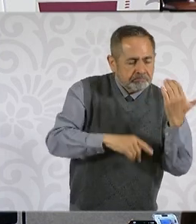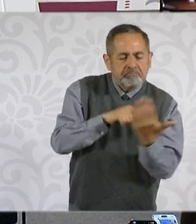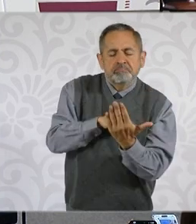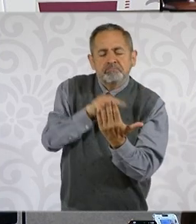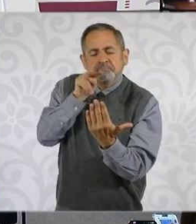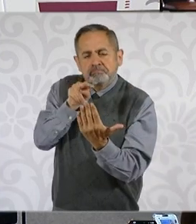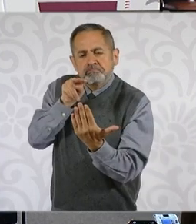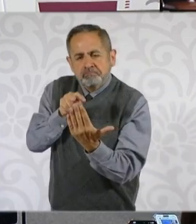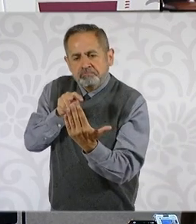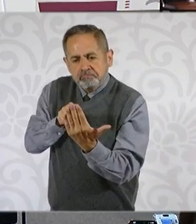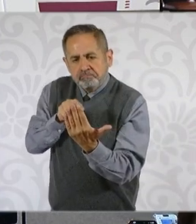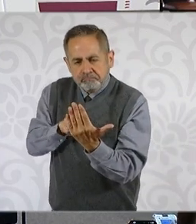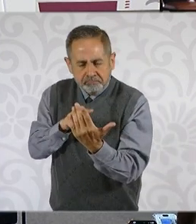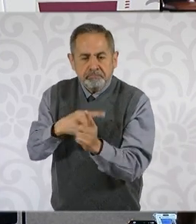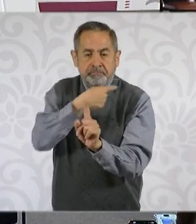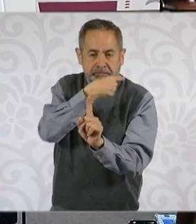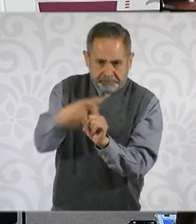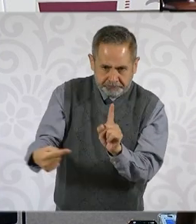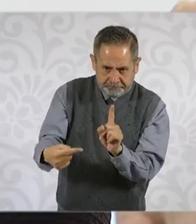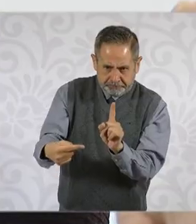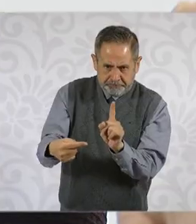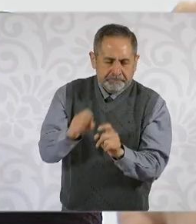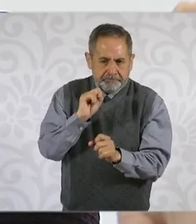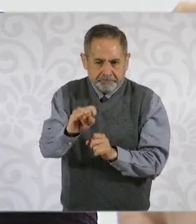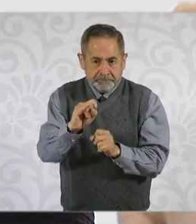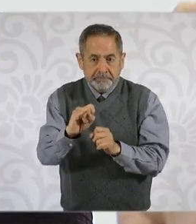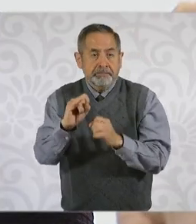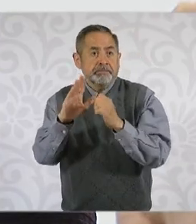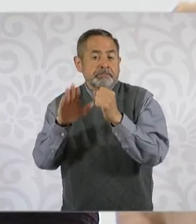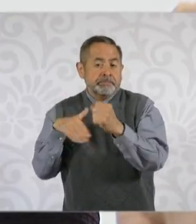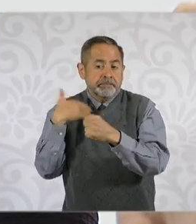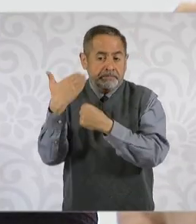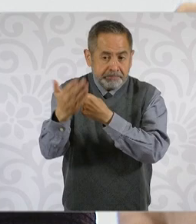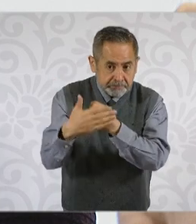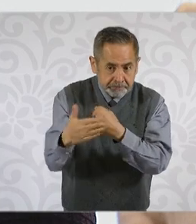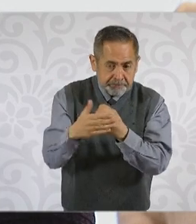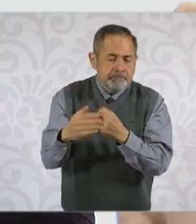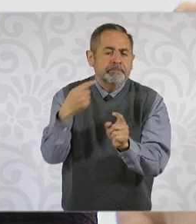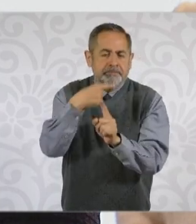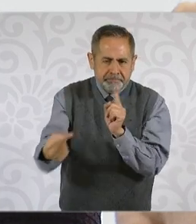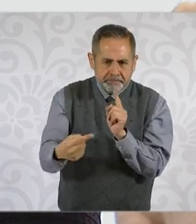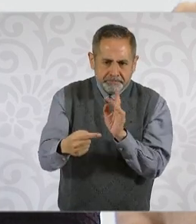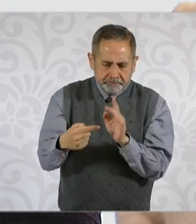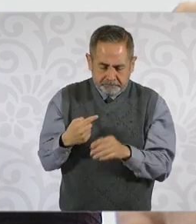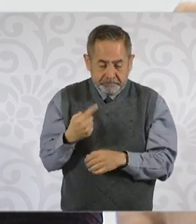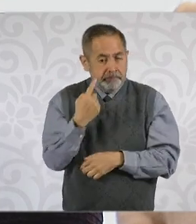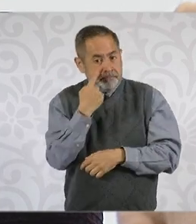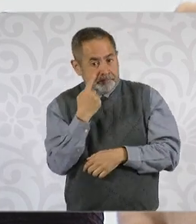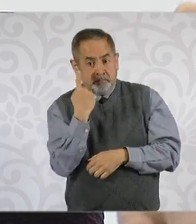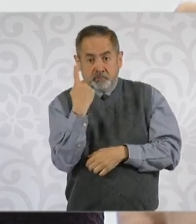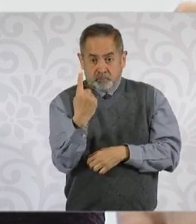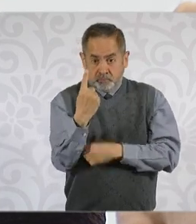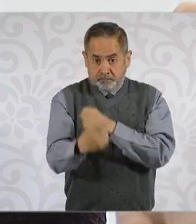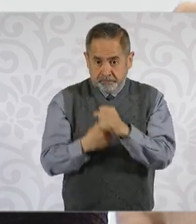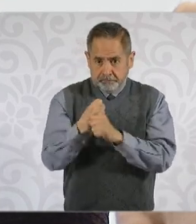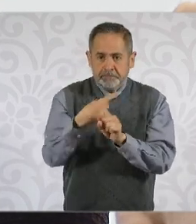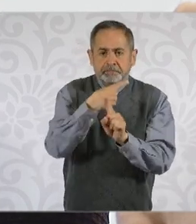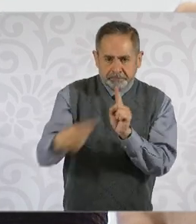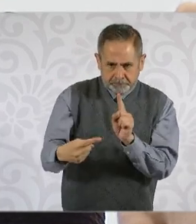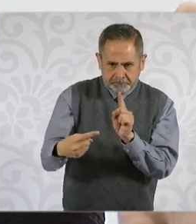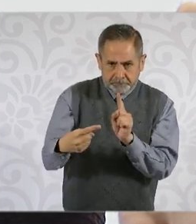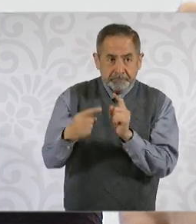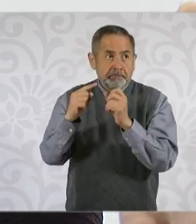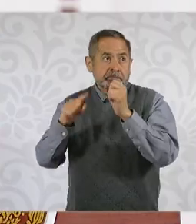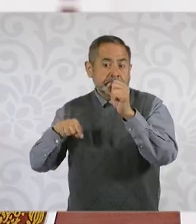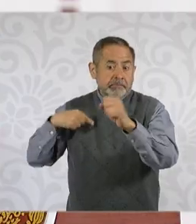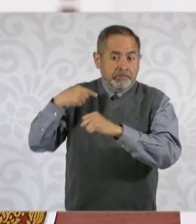restantes serán seleccionados mediante insaculación pública, tomando como base